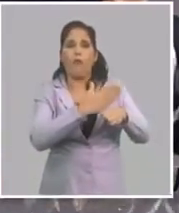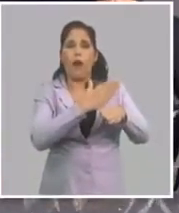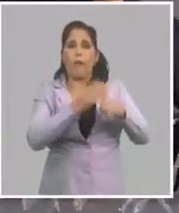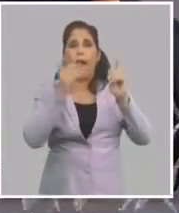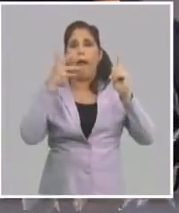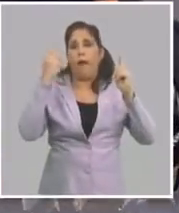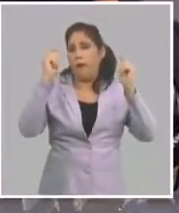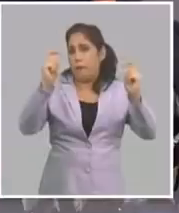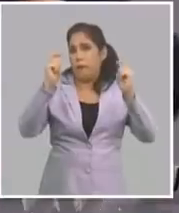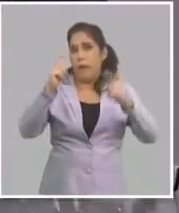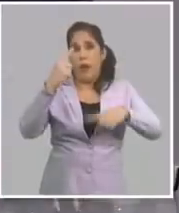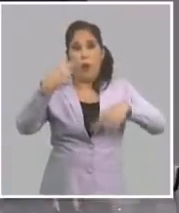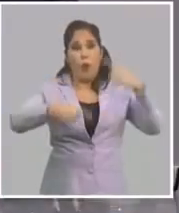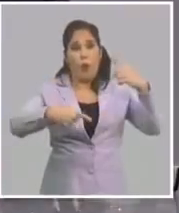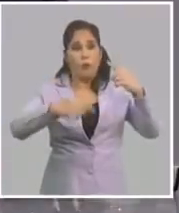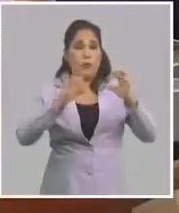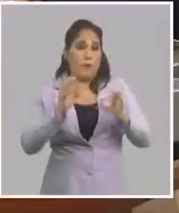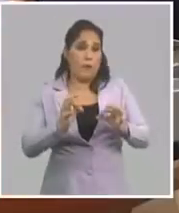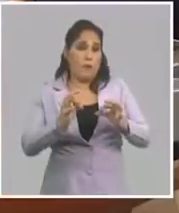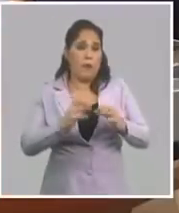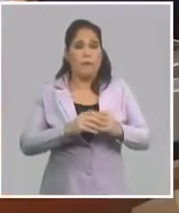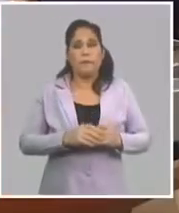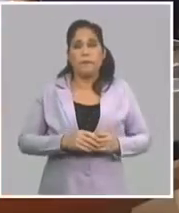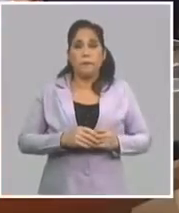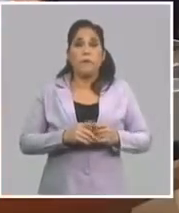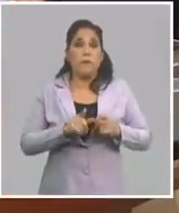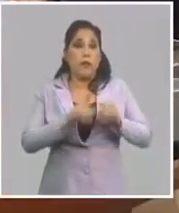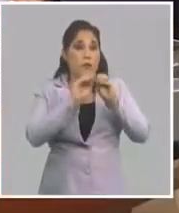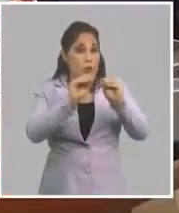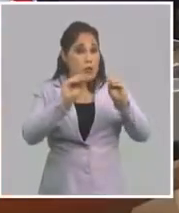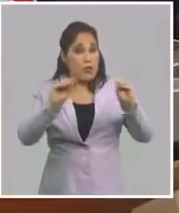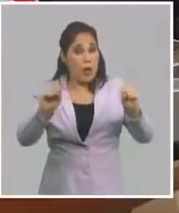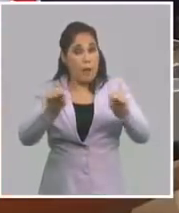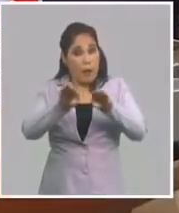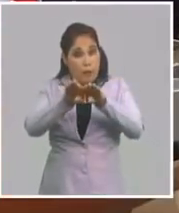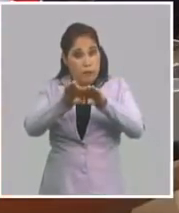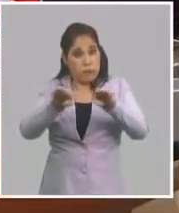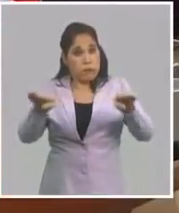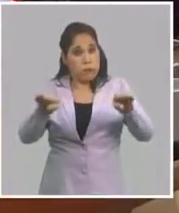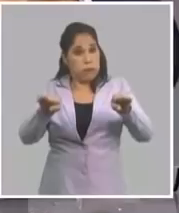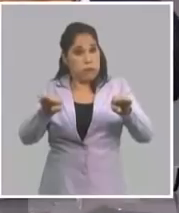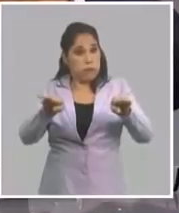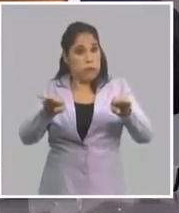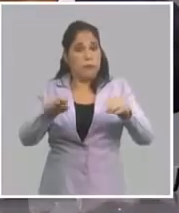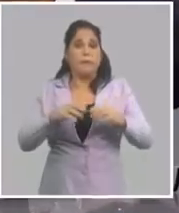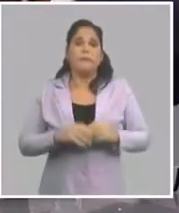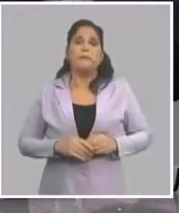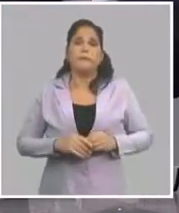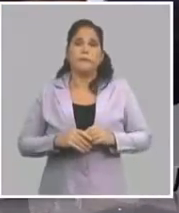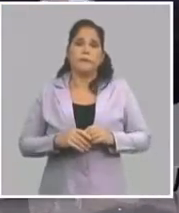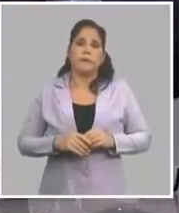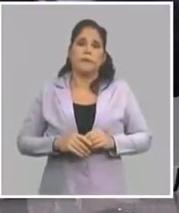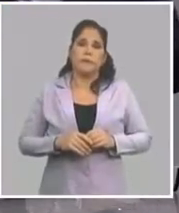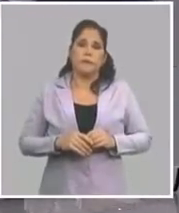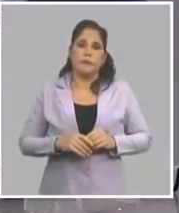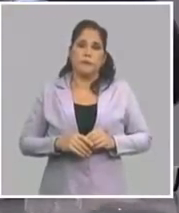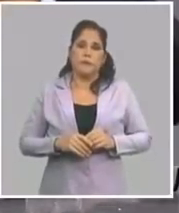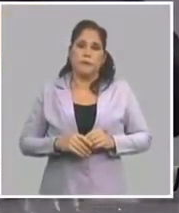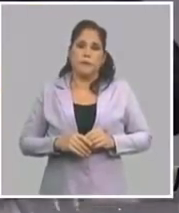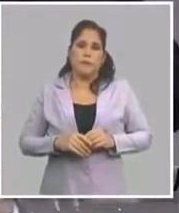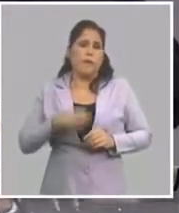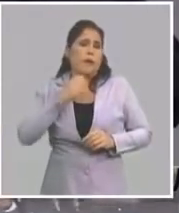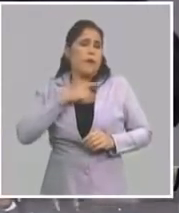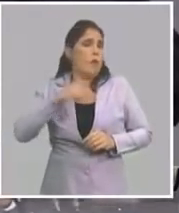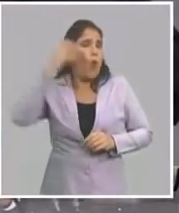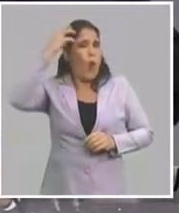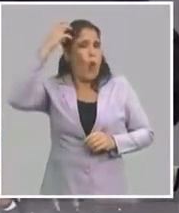en campaña frente a Trump. Hay quien dice, ese es el llamado establishment. Trump lo ha llamado, ¿cómo le llama él? El gobierno,